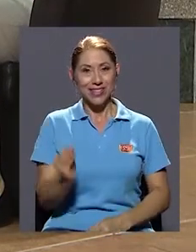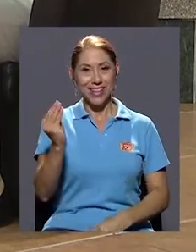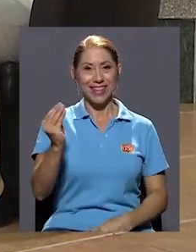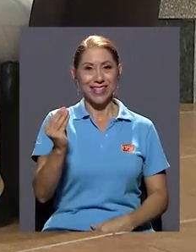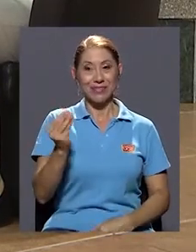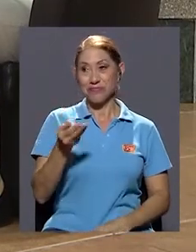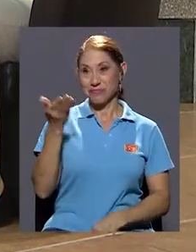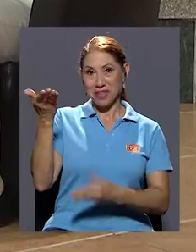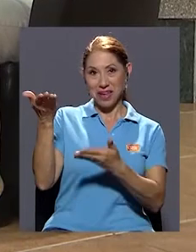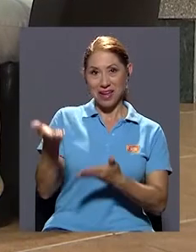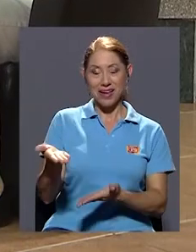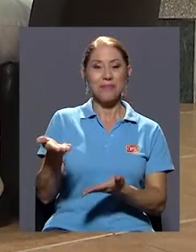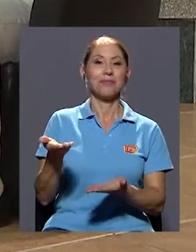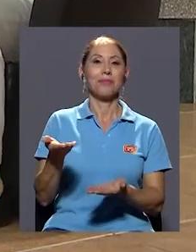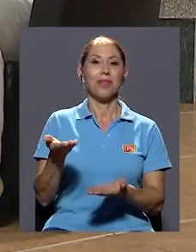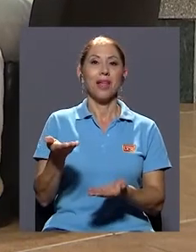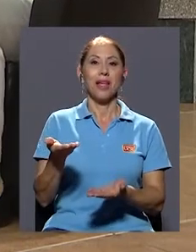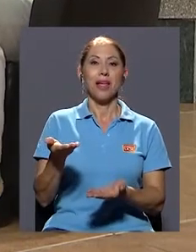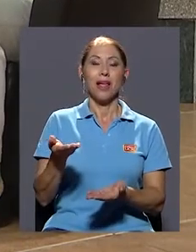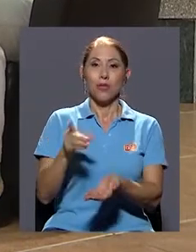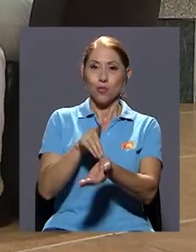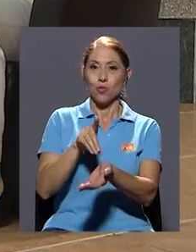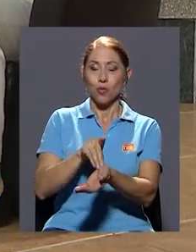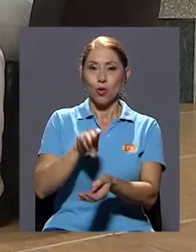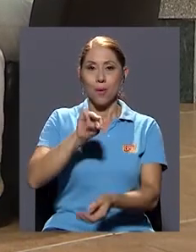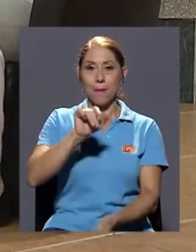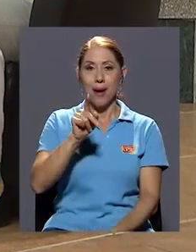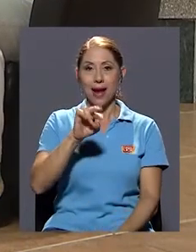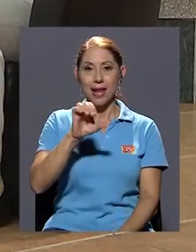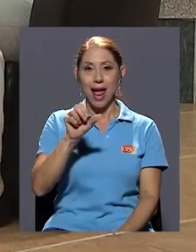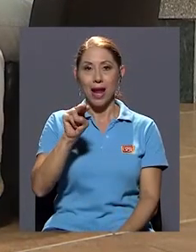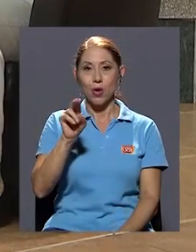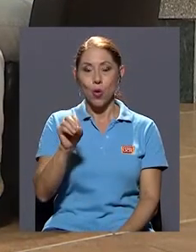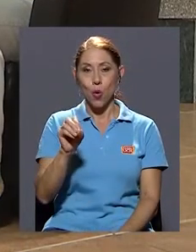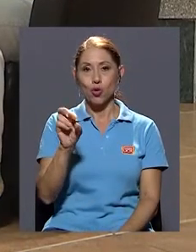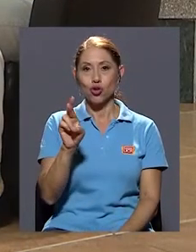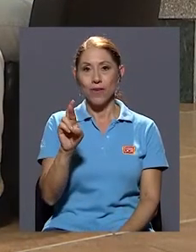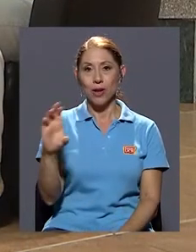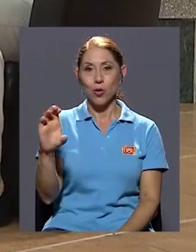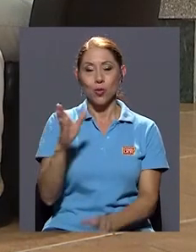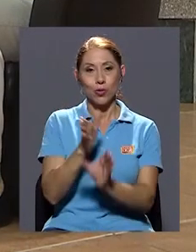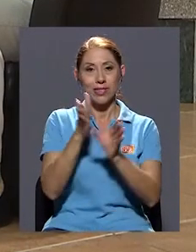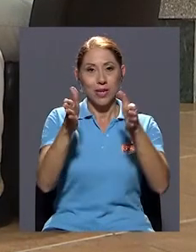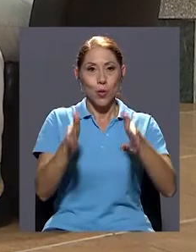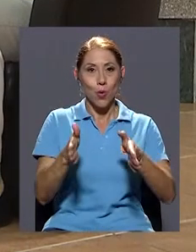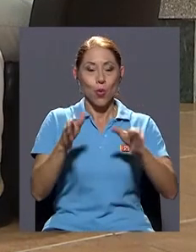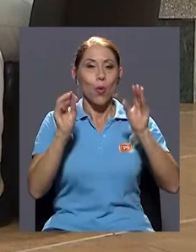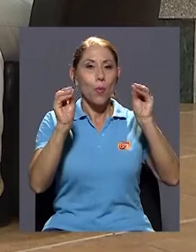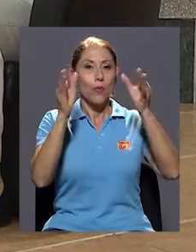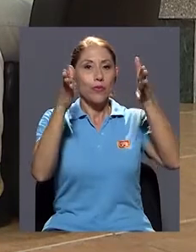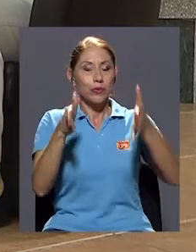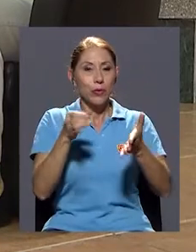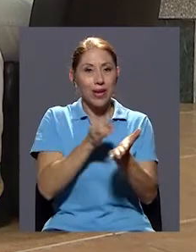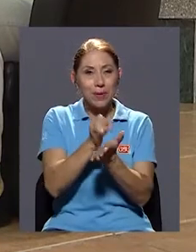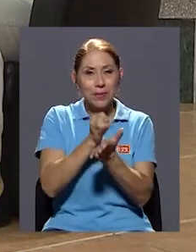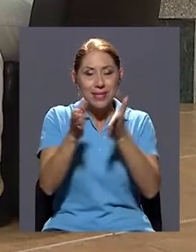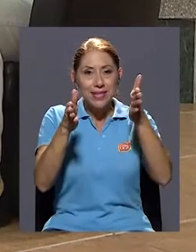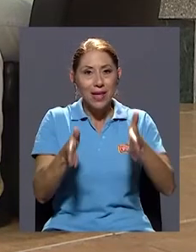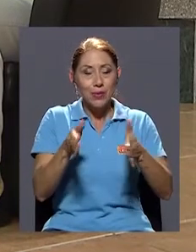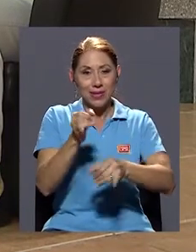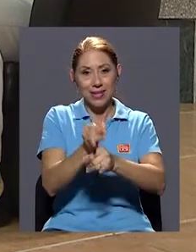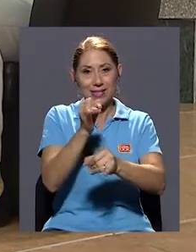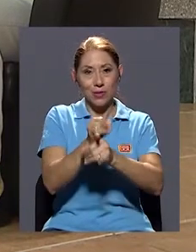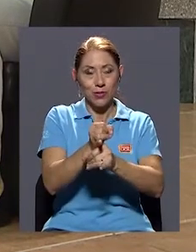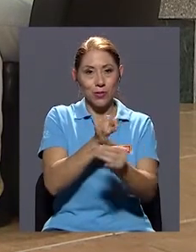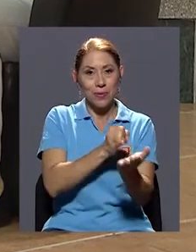adolescentes, para lo cual tenemos como invitado al doctor Mariano Rosa Balcoto, quien es psicólogo, profesor e investigador del Instituto